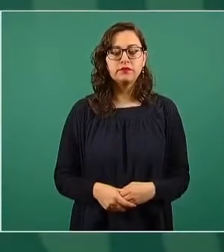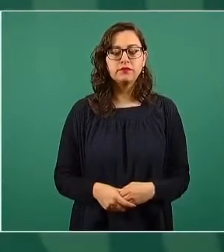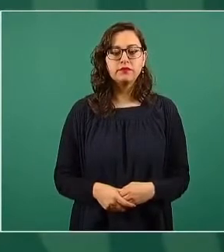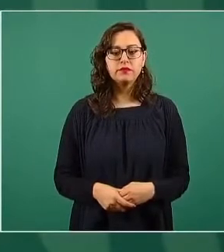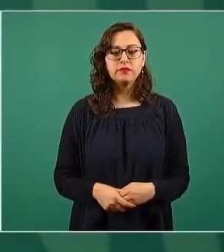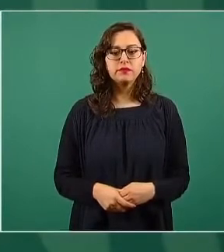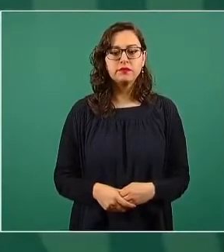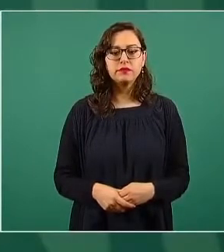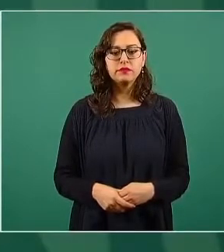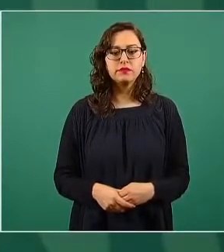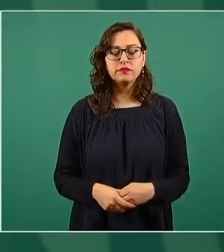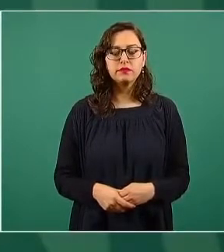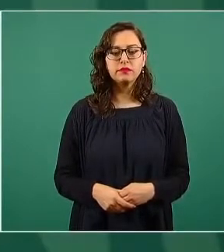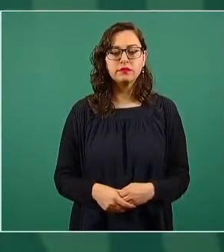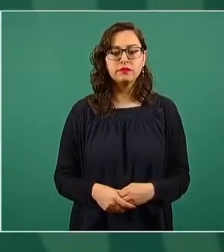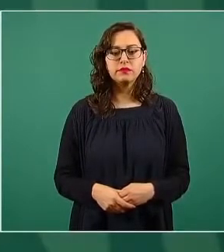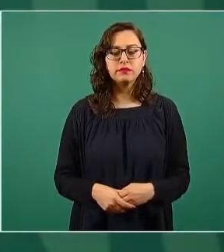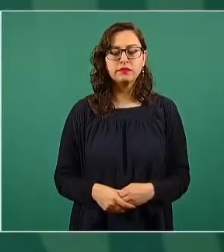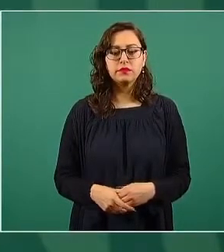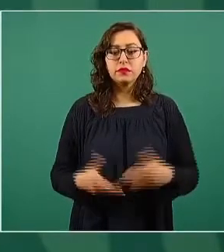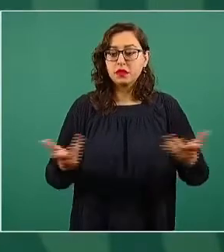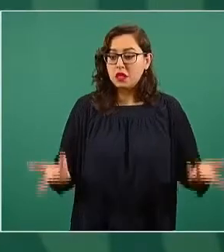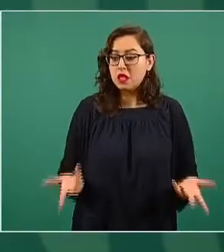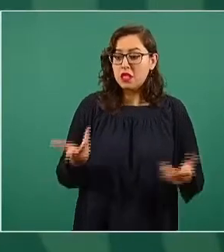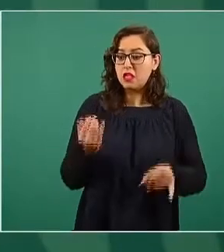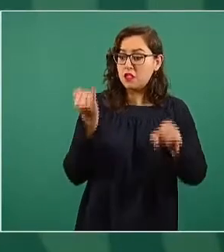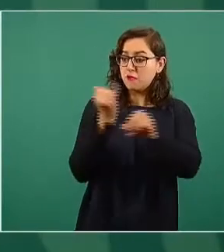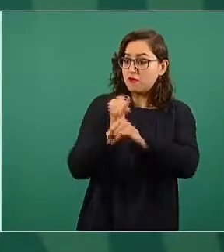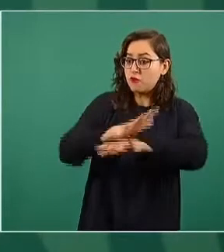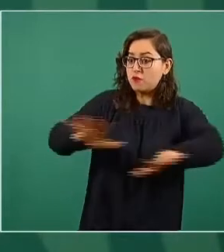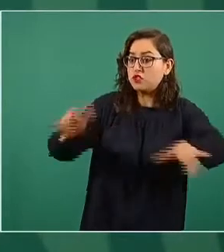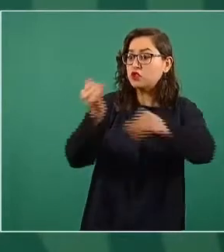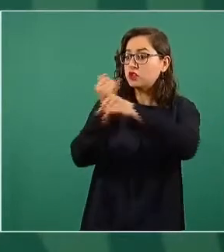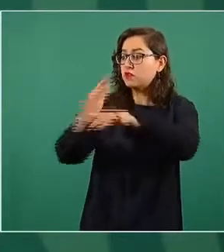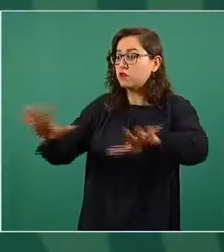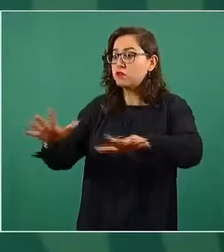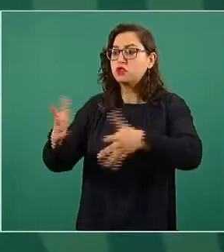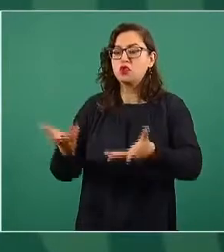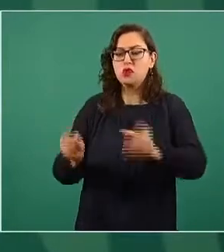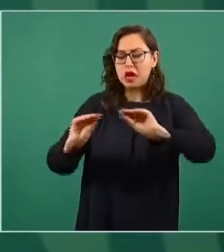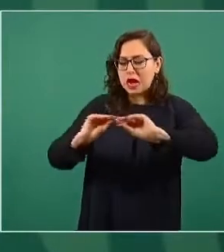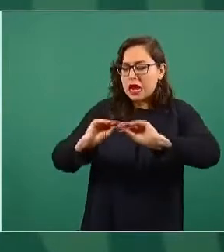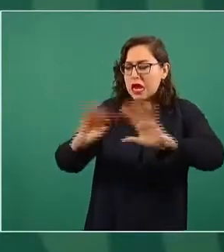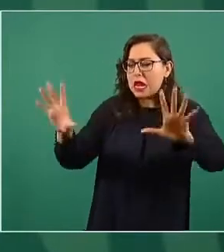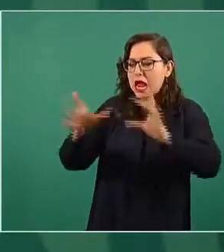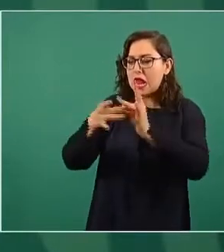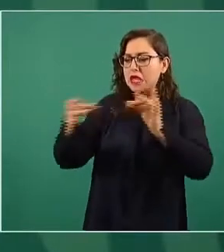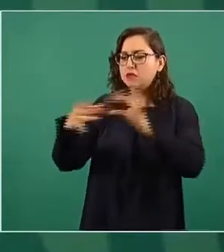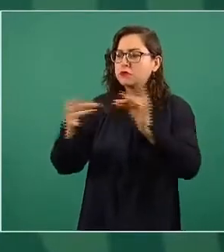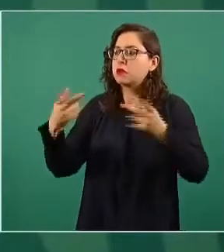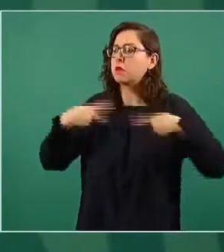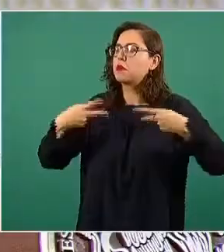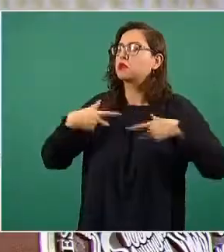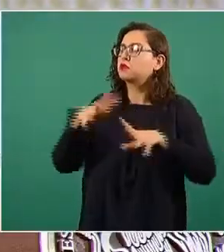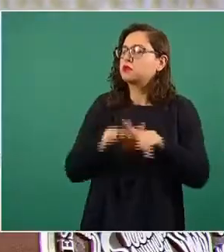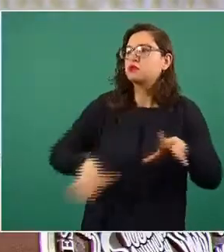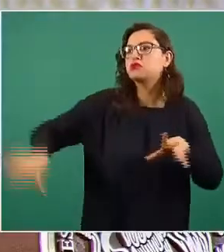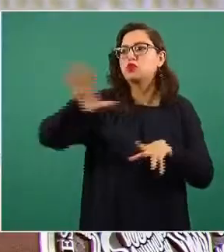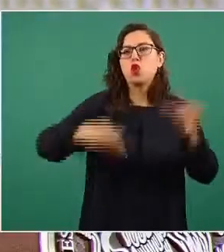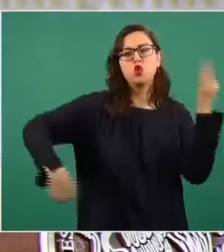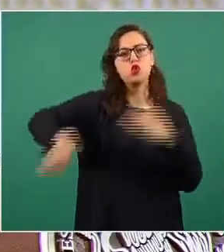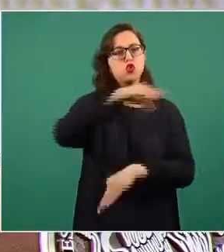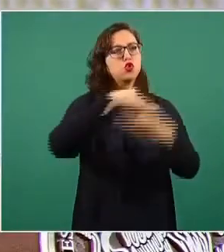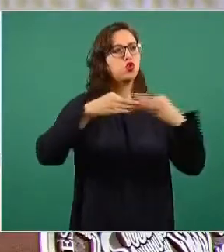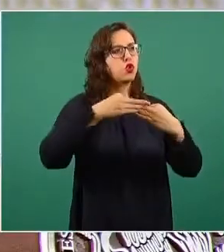mayor claridad en aras de hacerla asequible a todo tipo de público y así entonces ejercemos nuestro